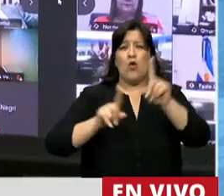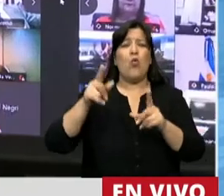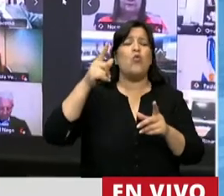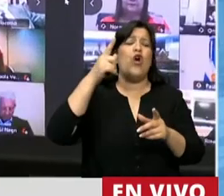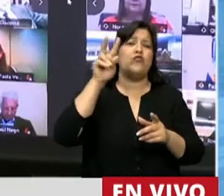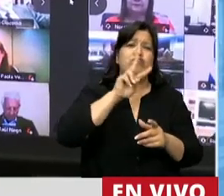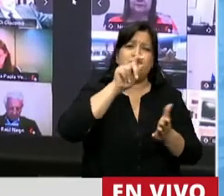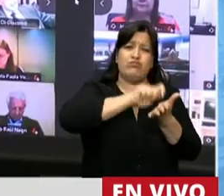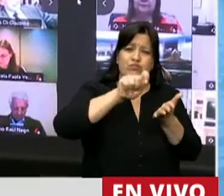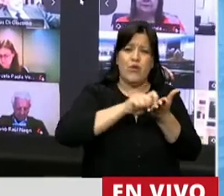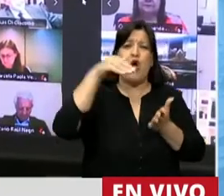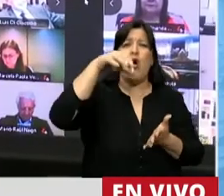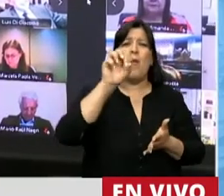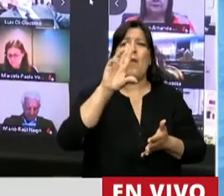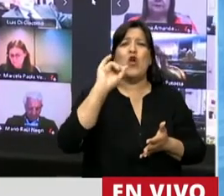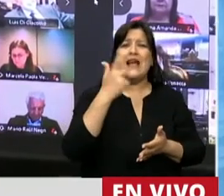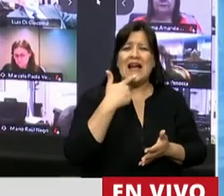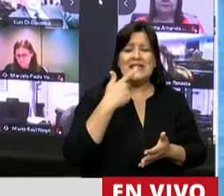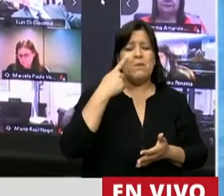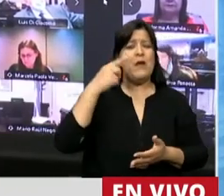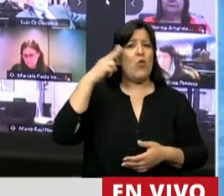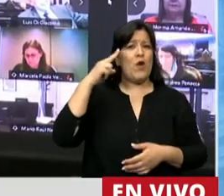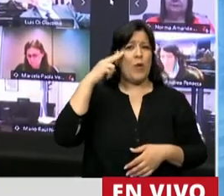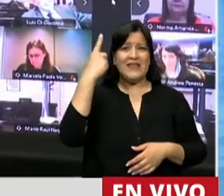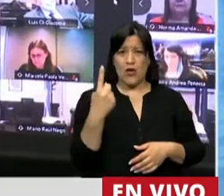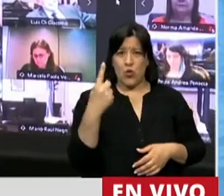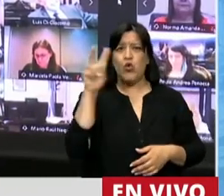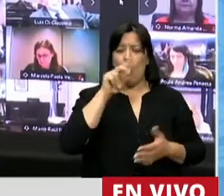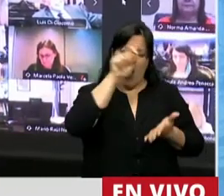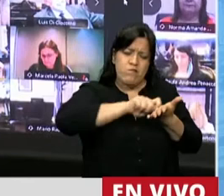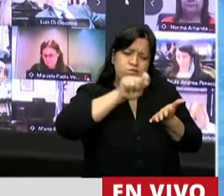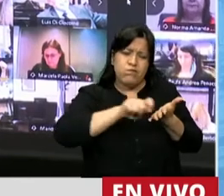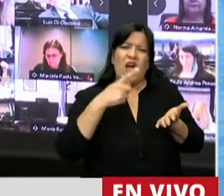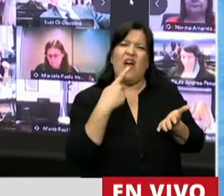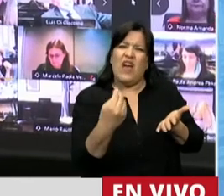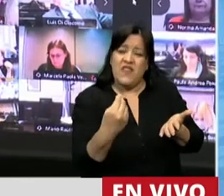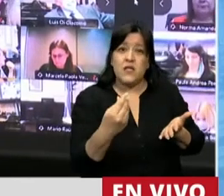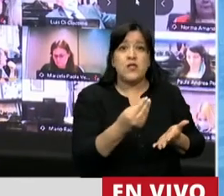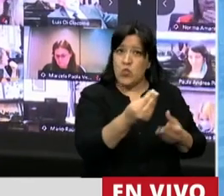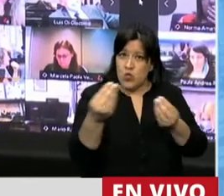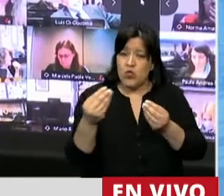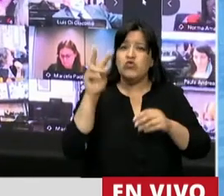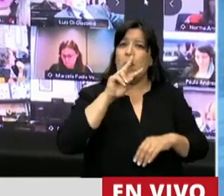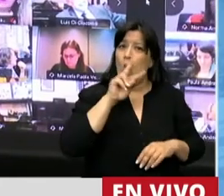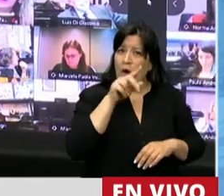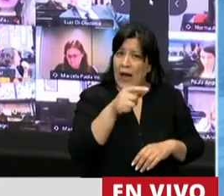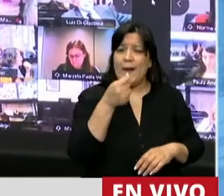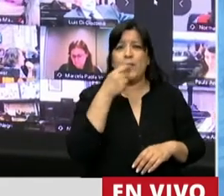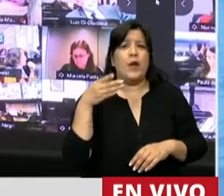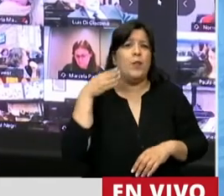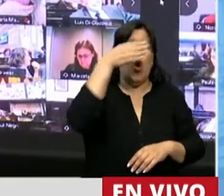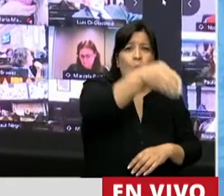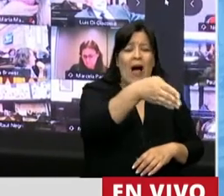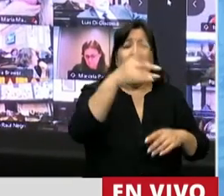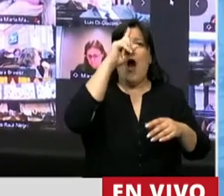Esther Morcás, en 1991, comentaban, entre otras cosas, que muchas mujeres que acuden al